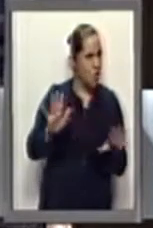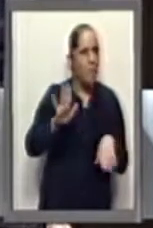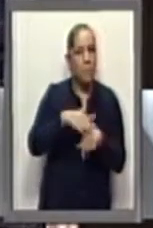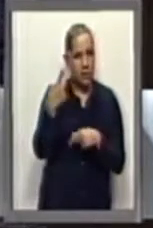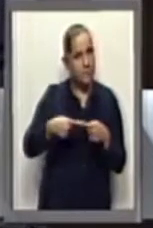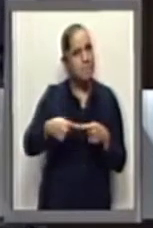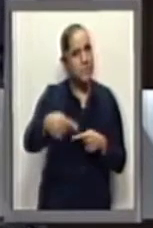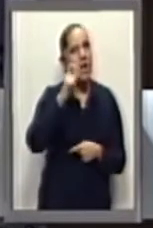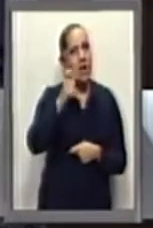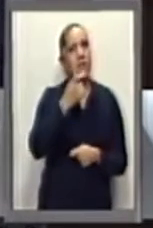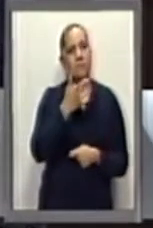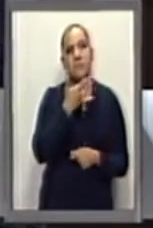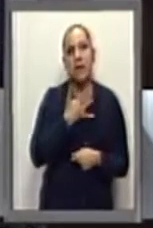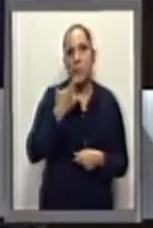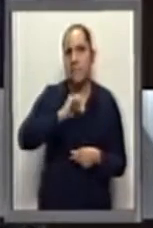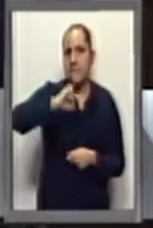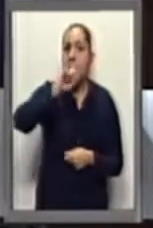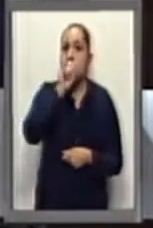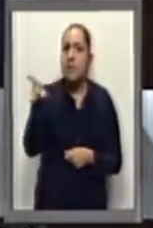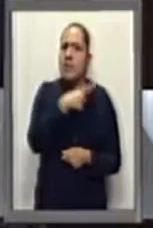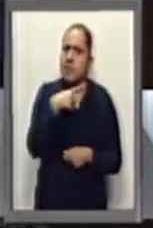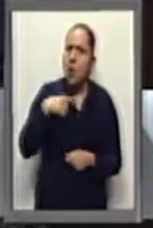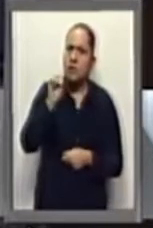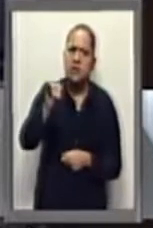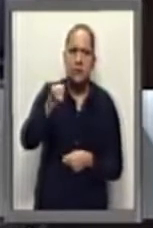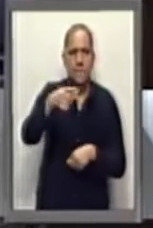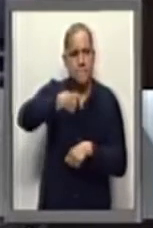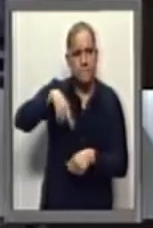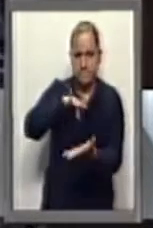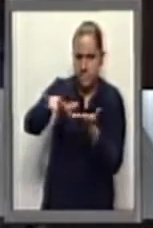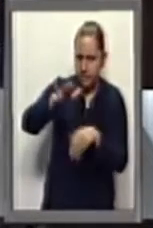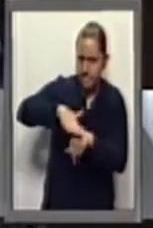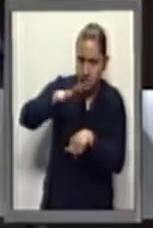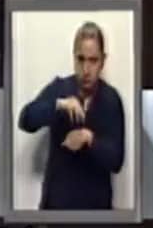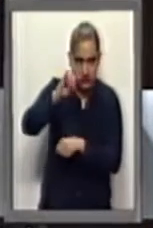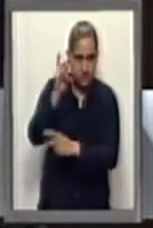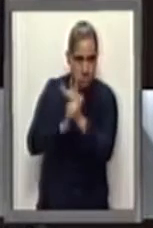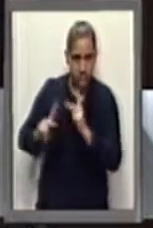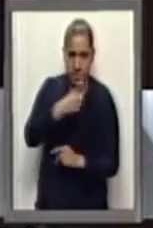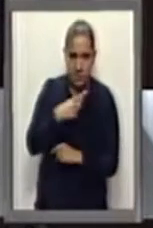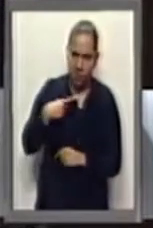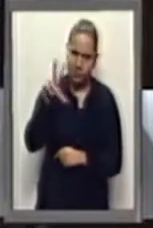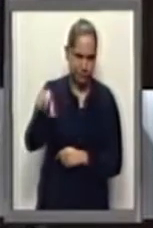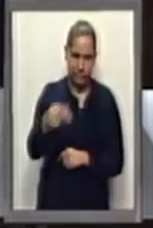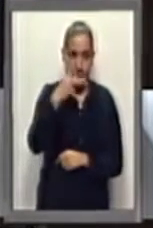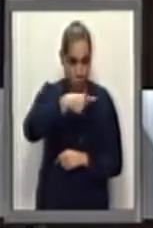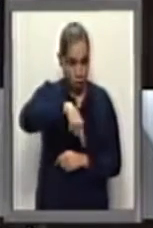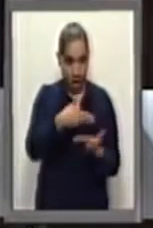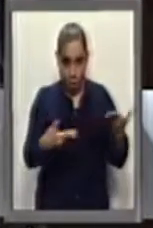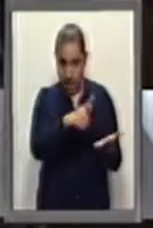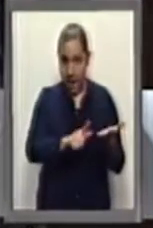acompañar una política de endeudamiento. Sin embargo, en esta Ley de Hidrocarburos sí iremos en pro